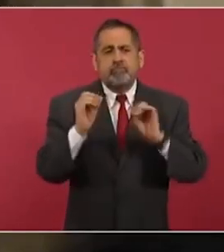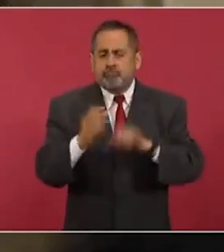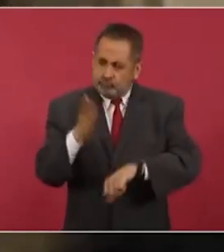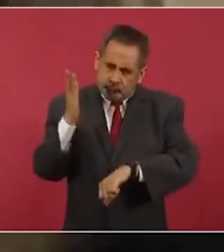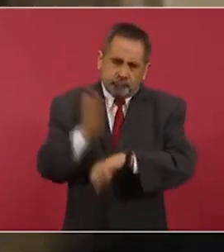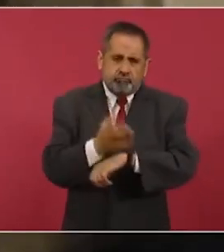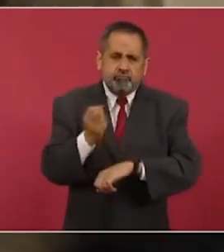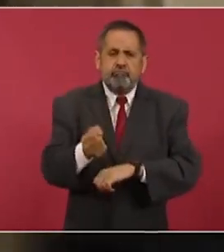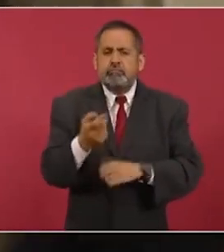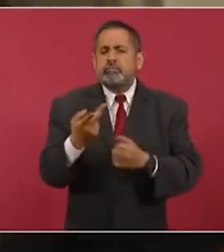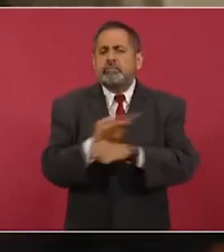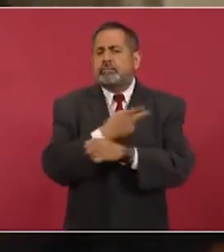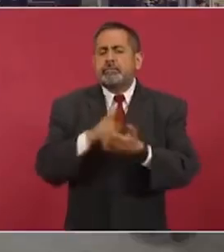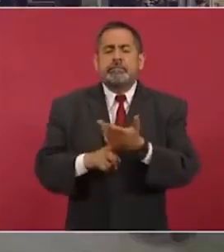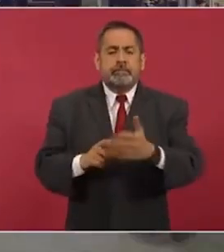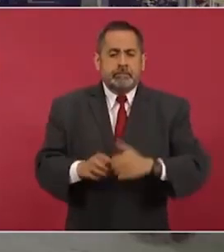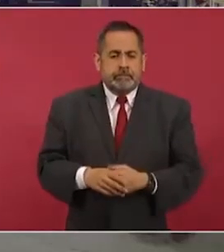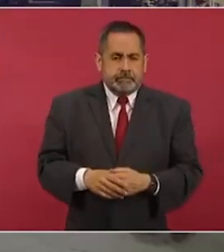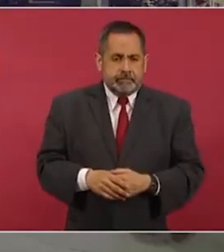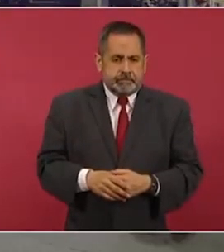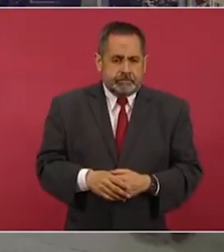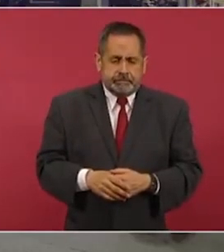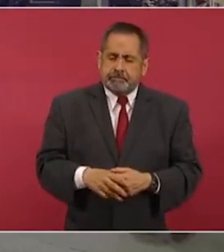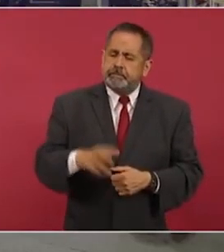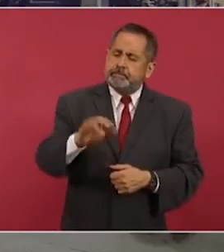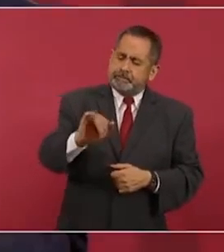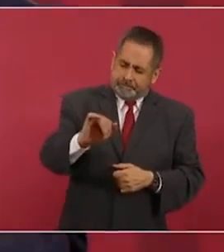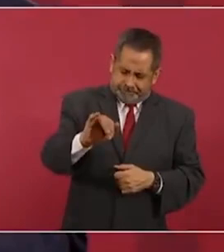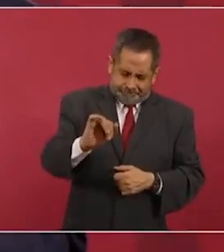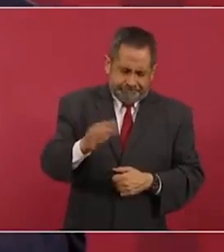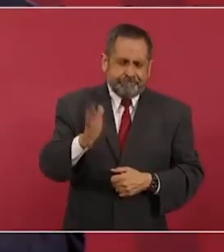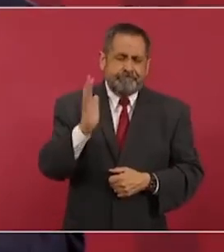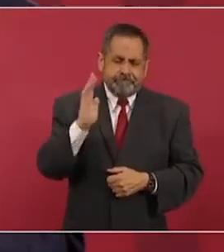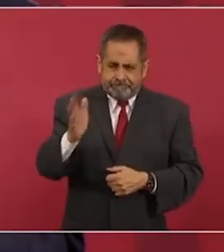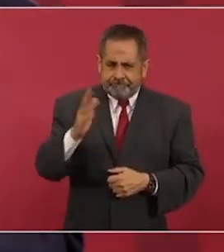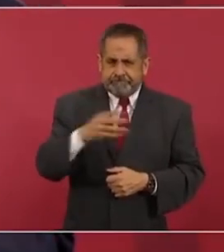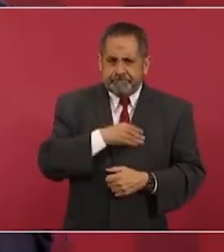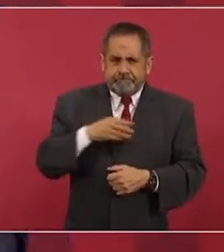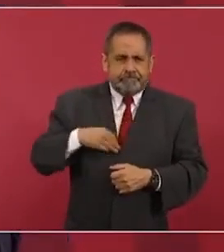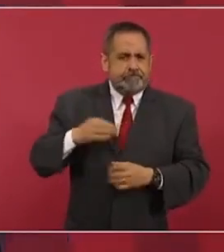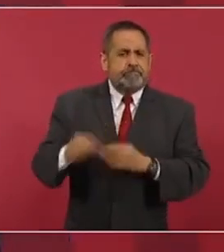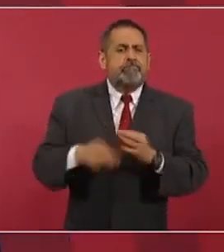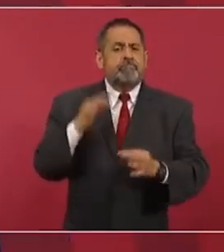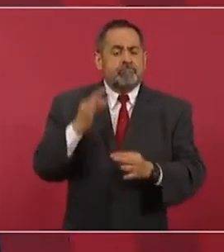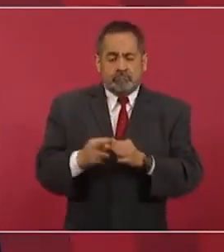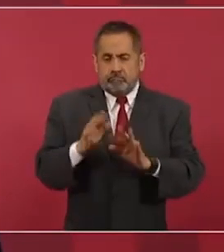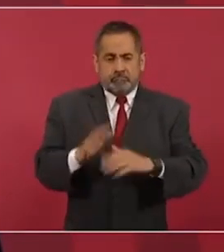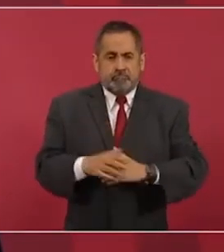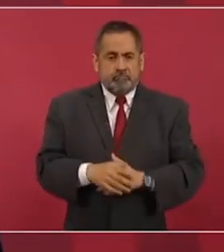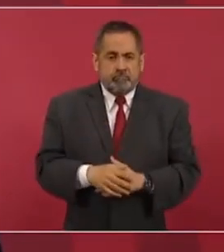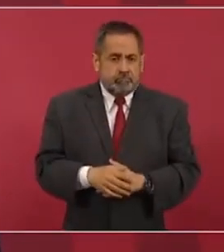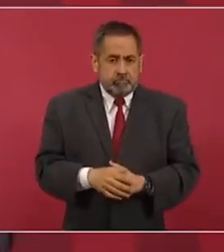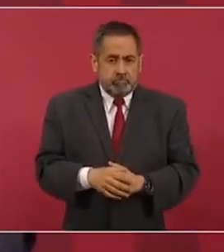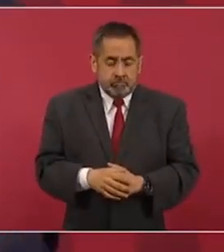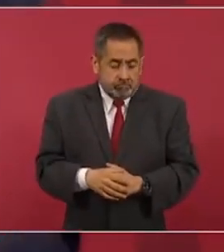ataques contra ellos? Sí, hemos avanzado y estamos cumpliendo. Y no tengo nada